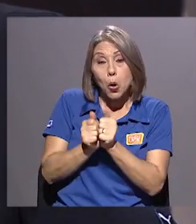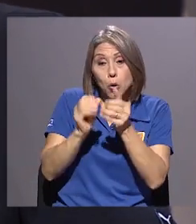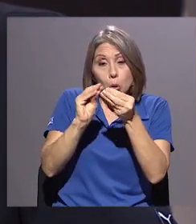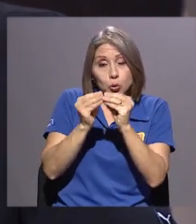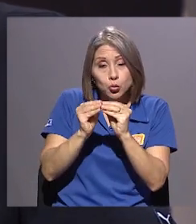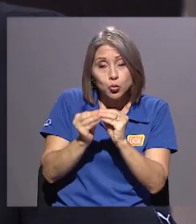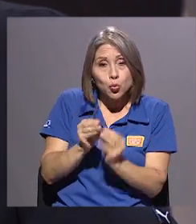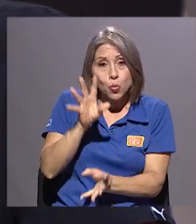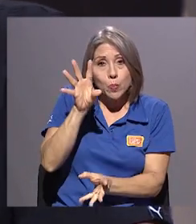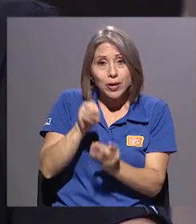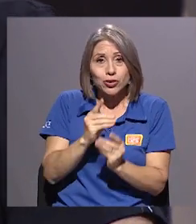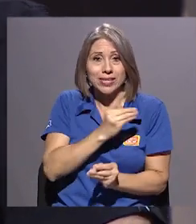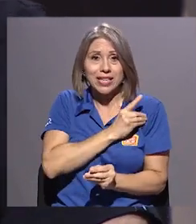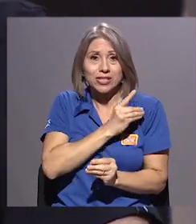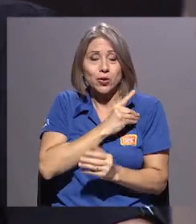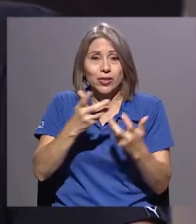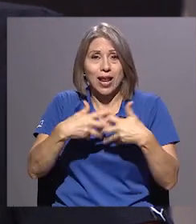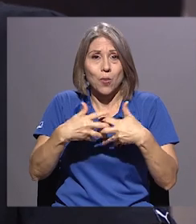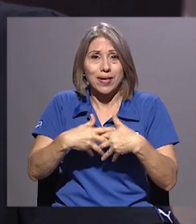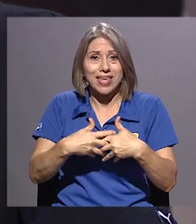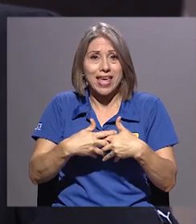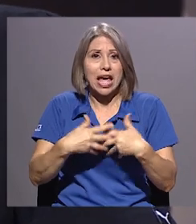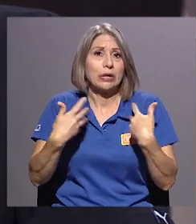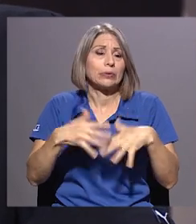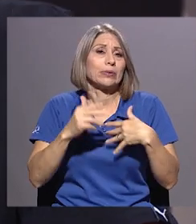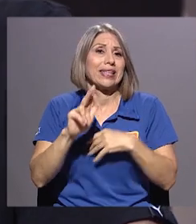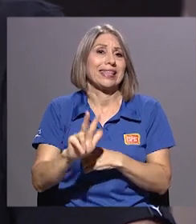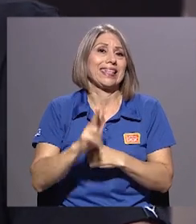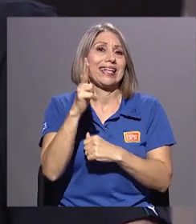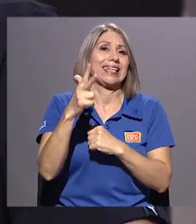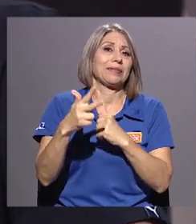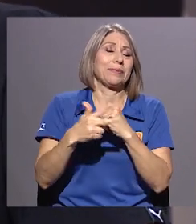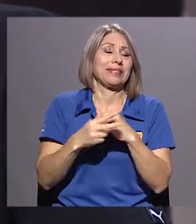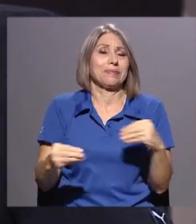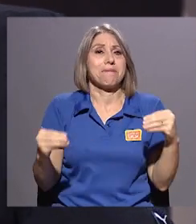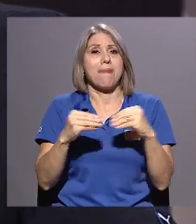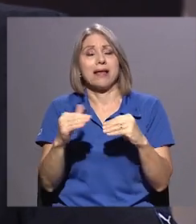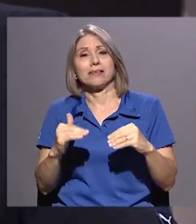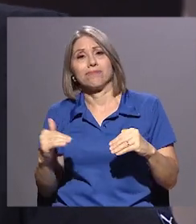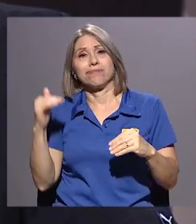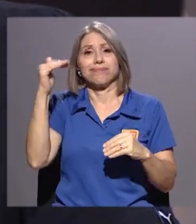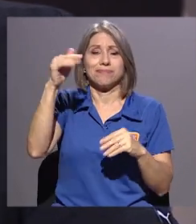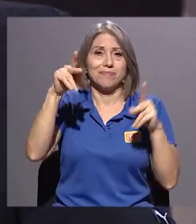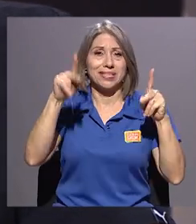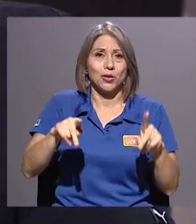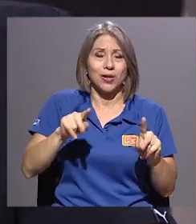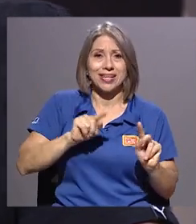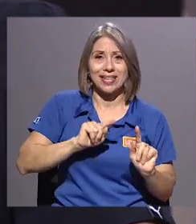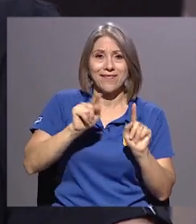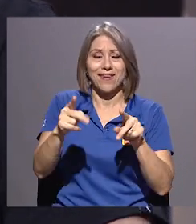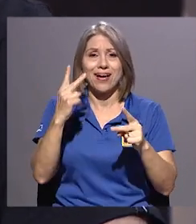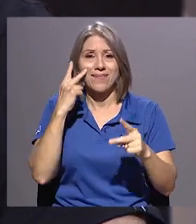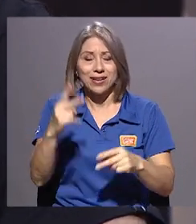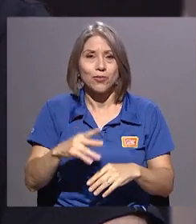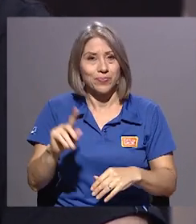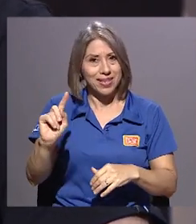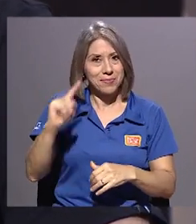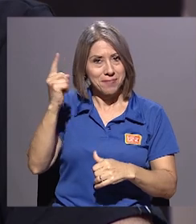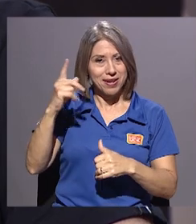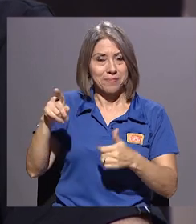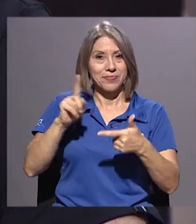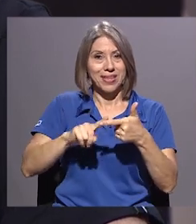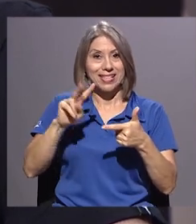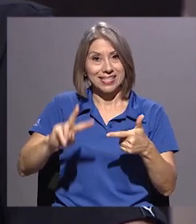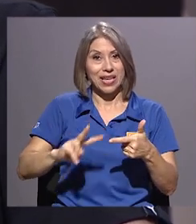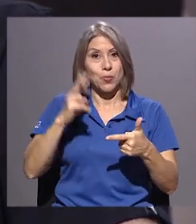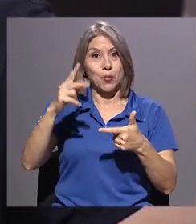compañía, más que triplicamos la cantidad de público, que eso es bueno. En la primera, ya en la segunda temporada había más